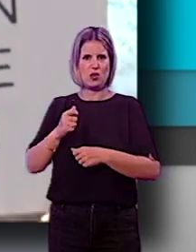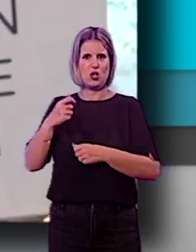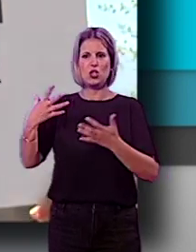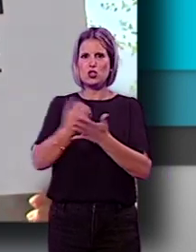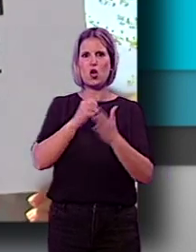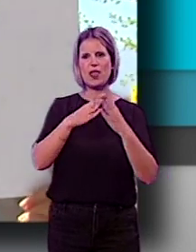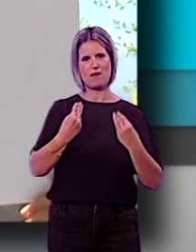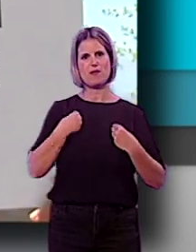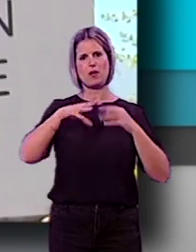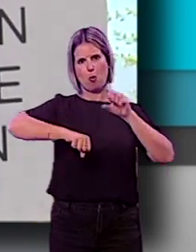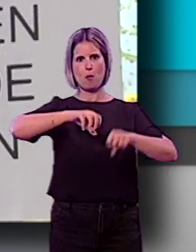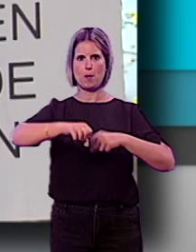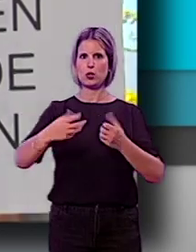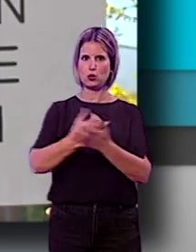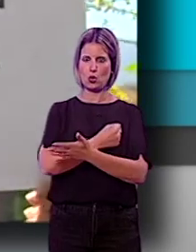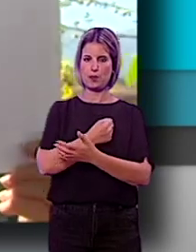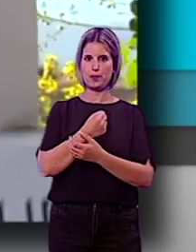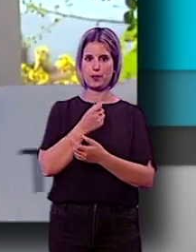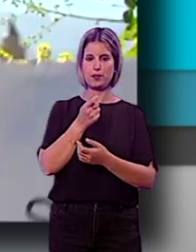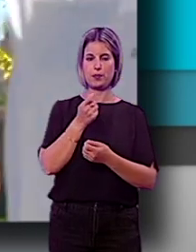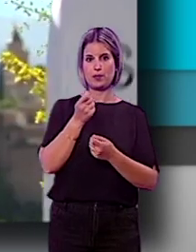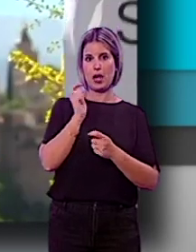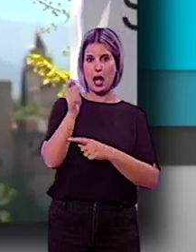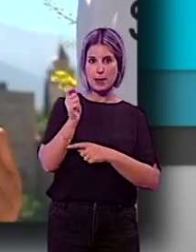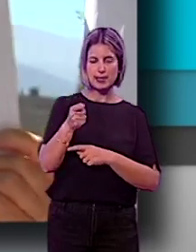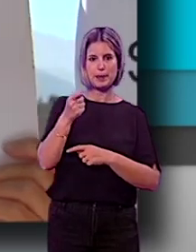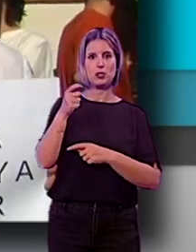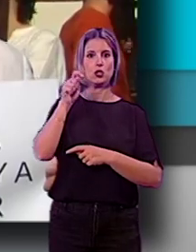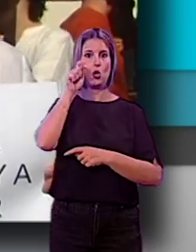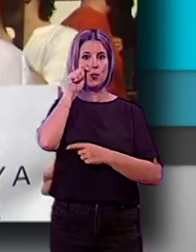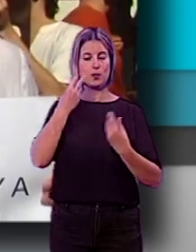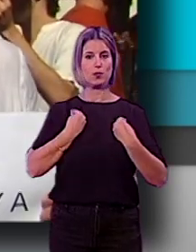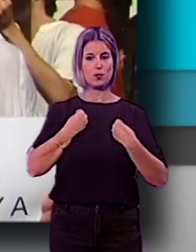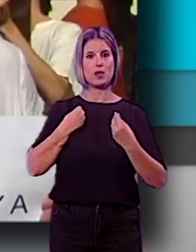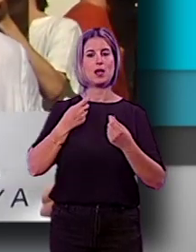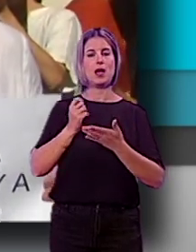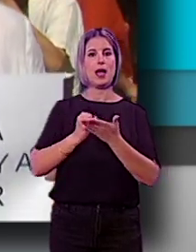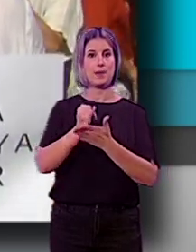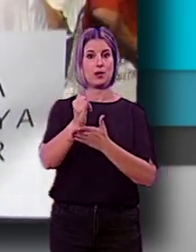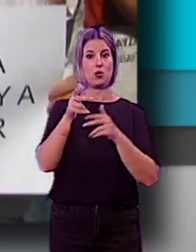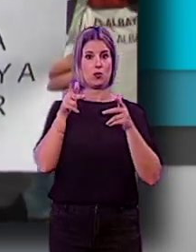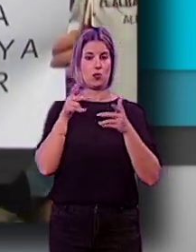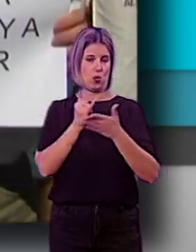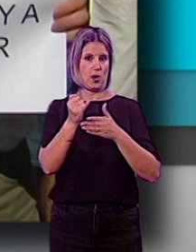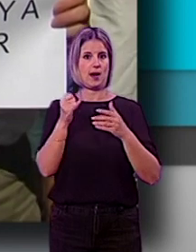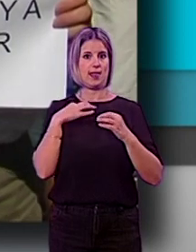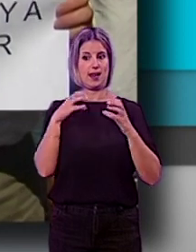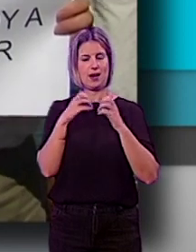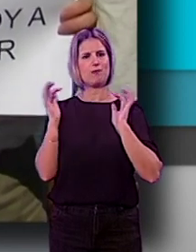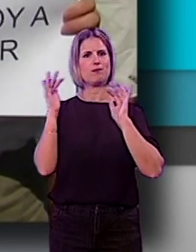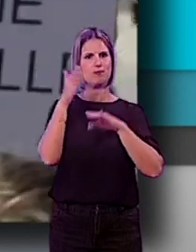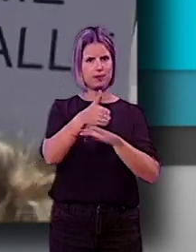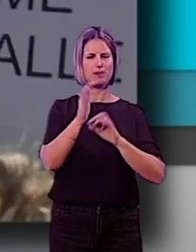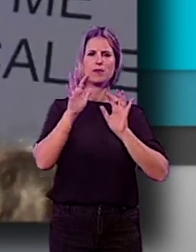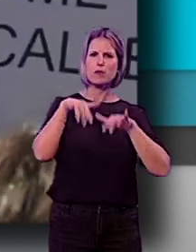todas las viviendas. Por otra parte la Asociación de Apartamentos Viviendas Turísticas y Alojamientos Rurales de Granada acudió también a la concentración para solicitar